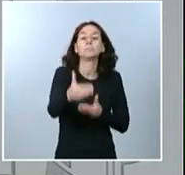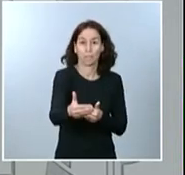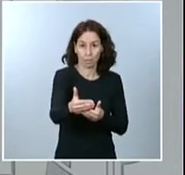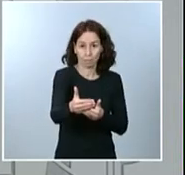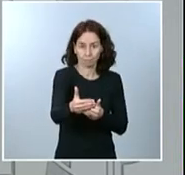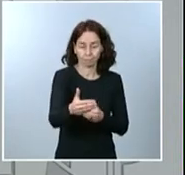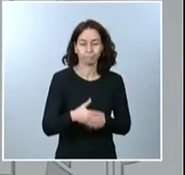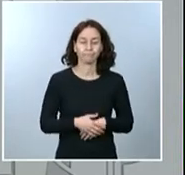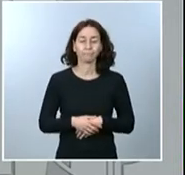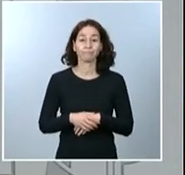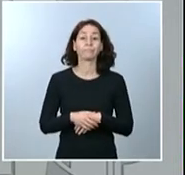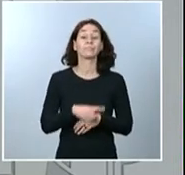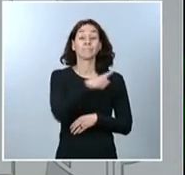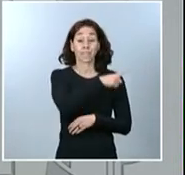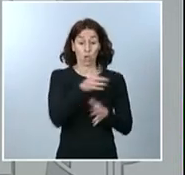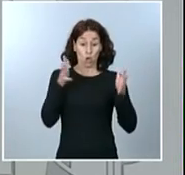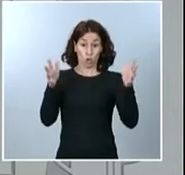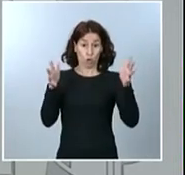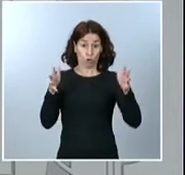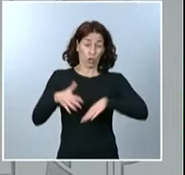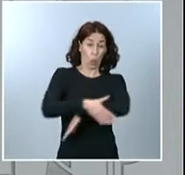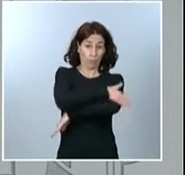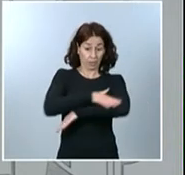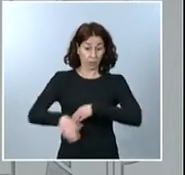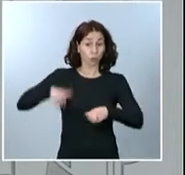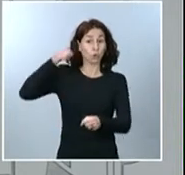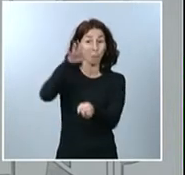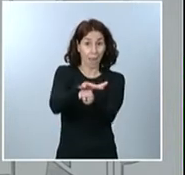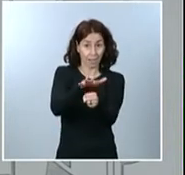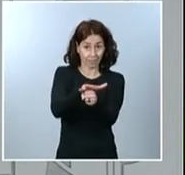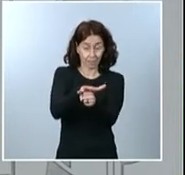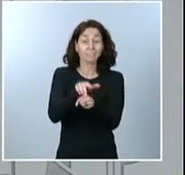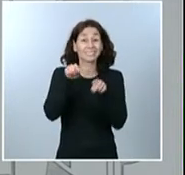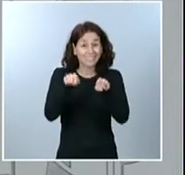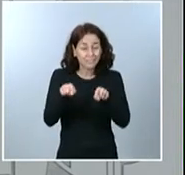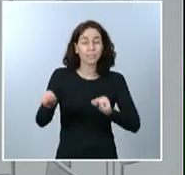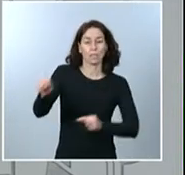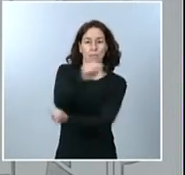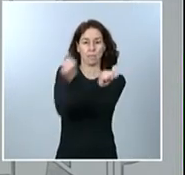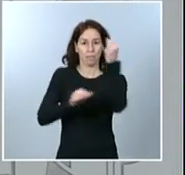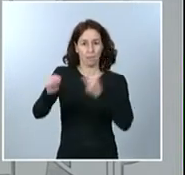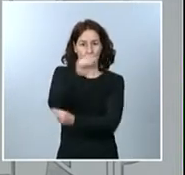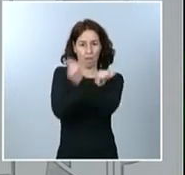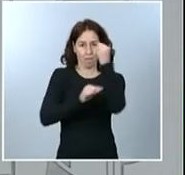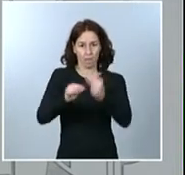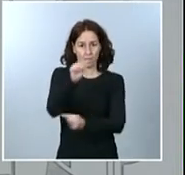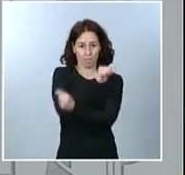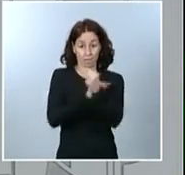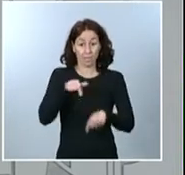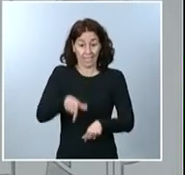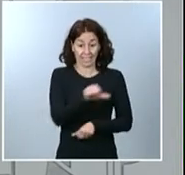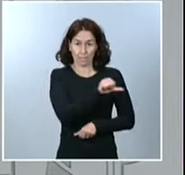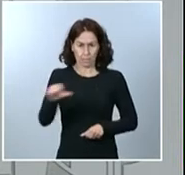en su Consejo de Ministros del próximo martes para que su debate y aprobación en las Cortes Generales se celebre esta misma semana.